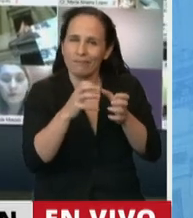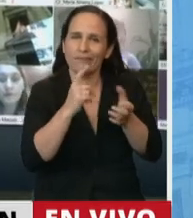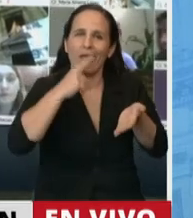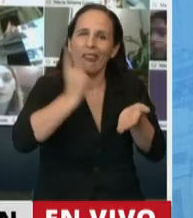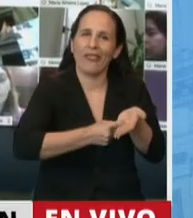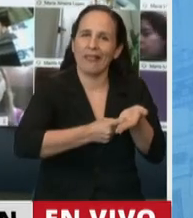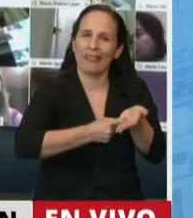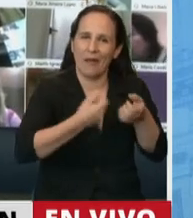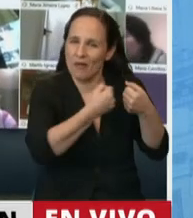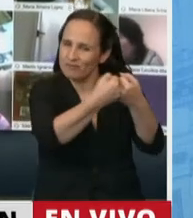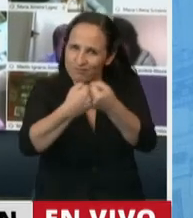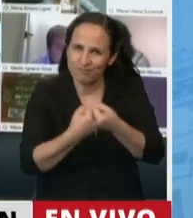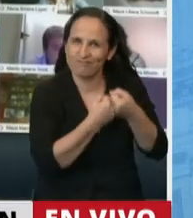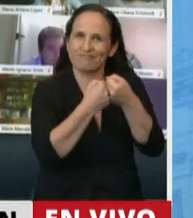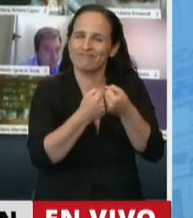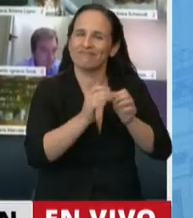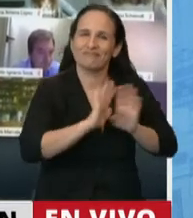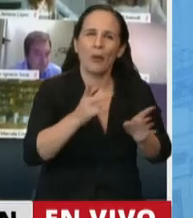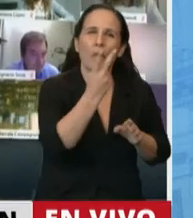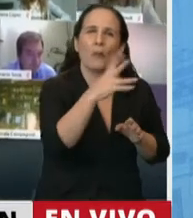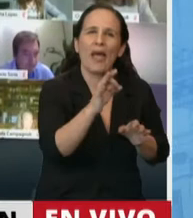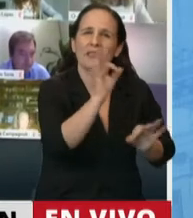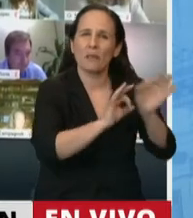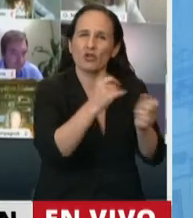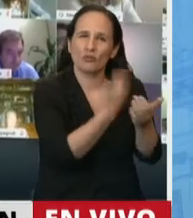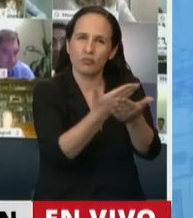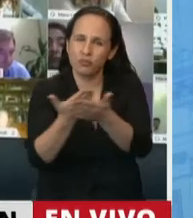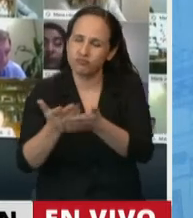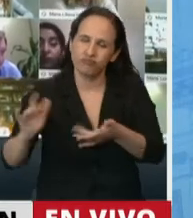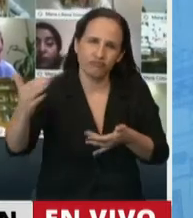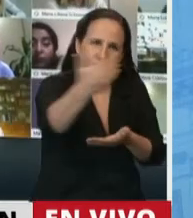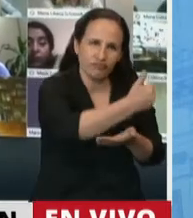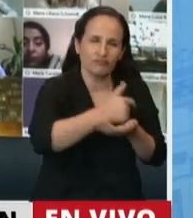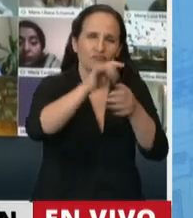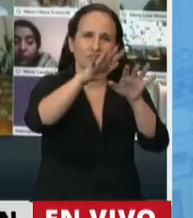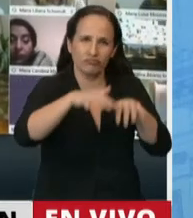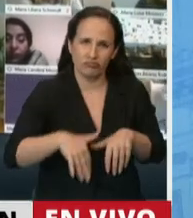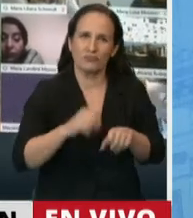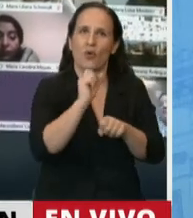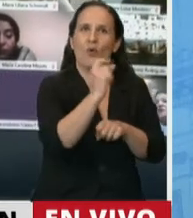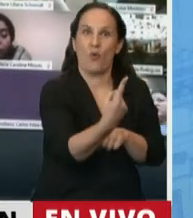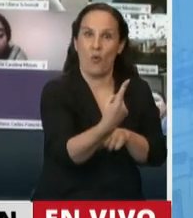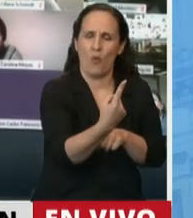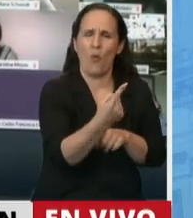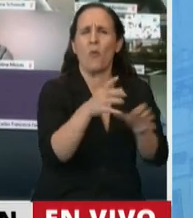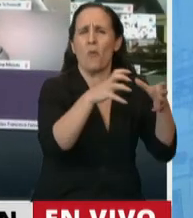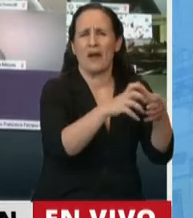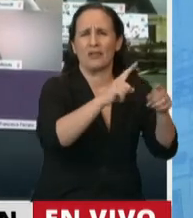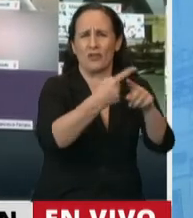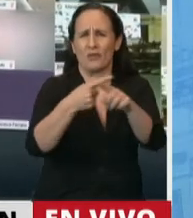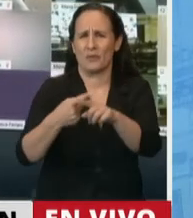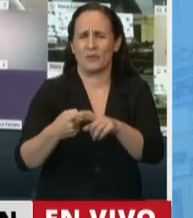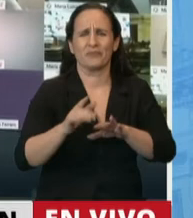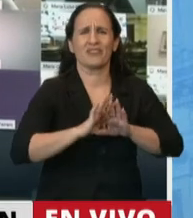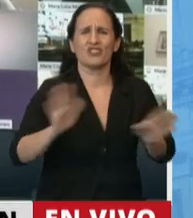consensos a partir de la unificación de 20 proyectos que se presentaron de todos los bloques luego de 13